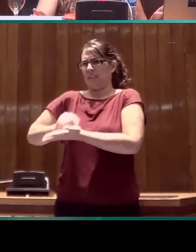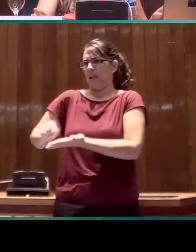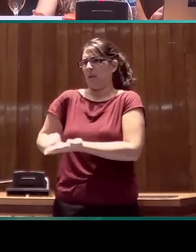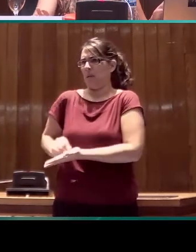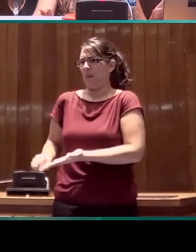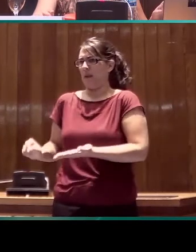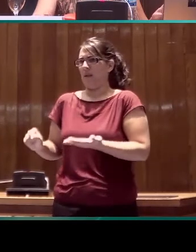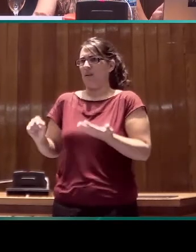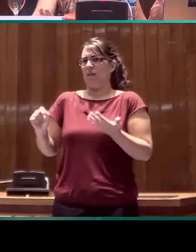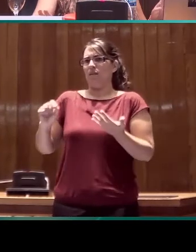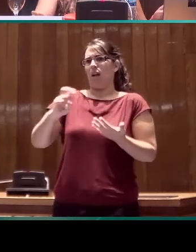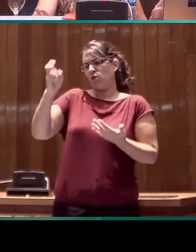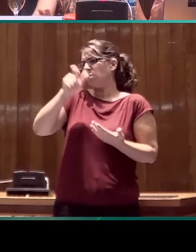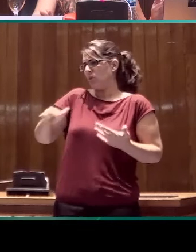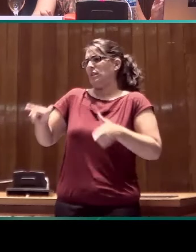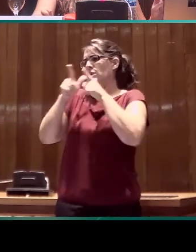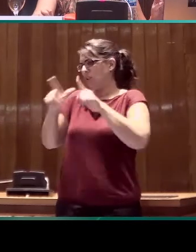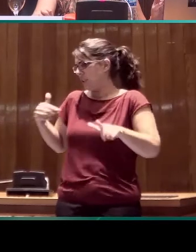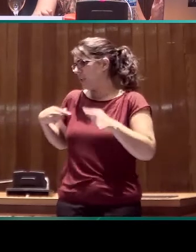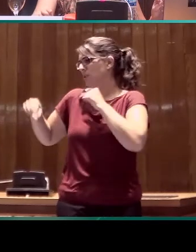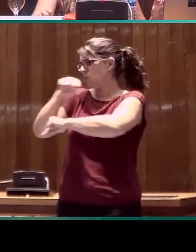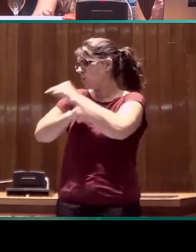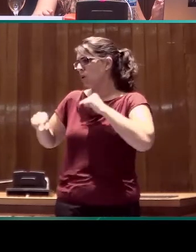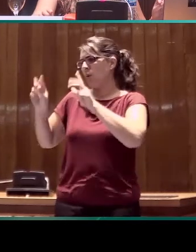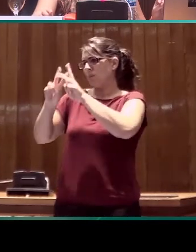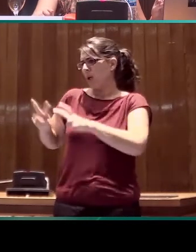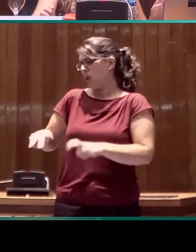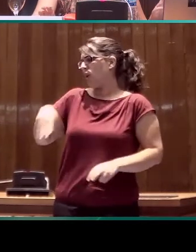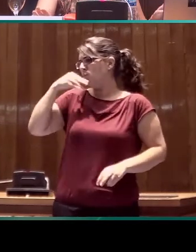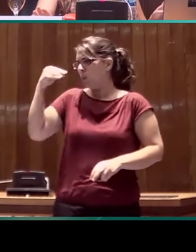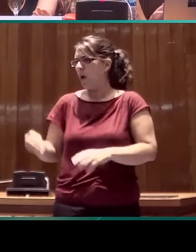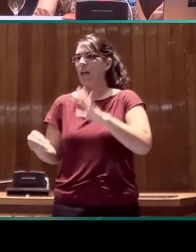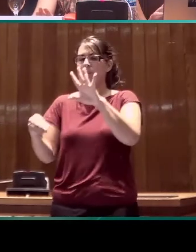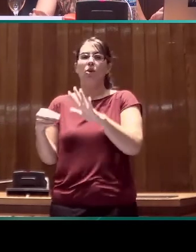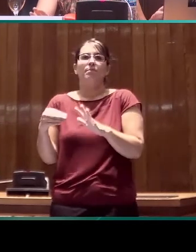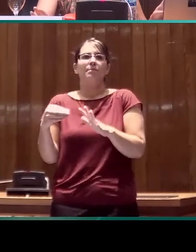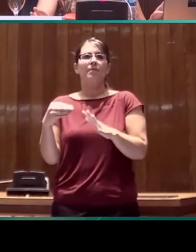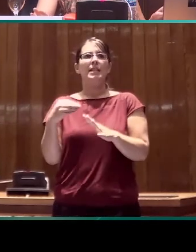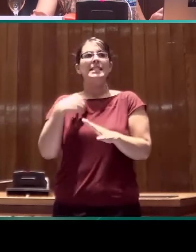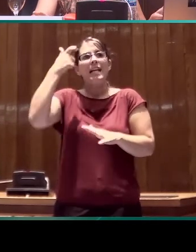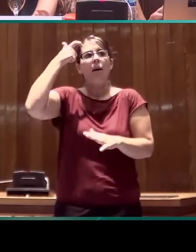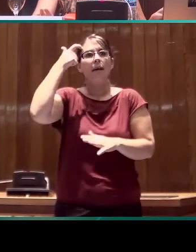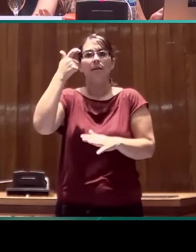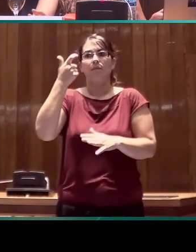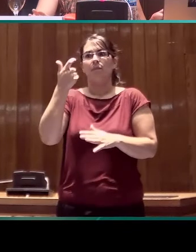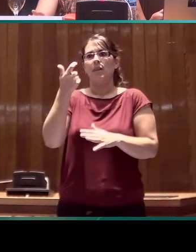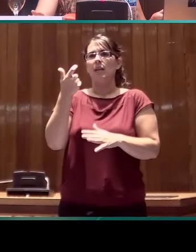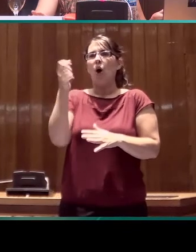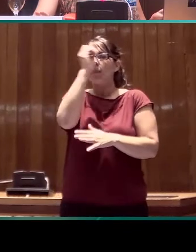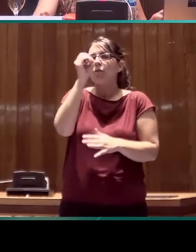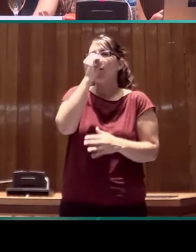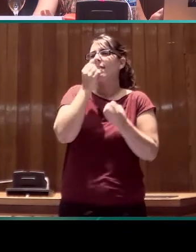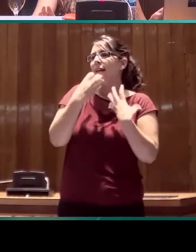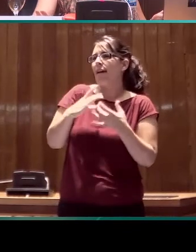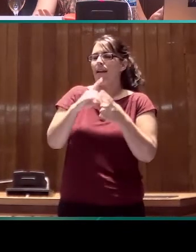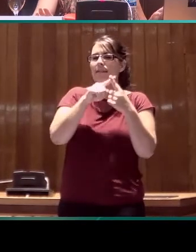han discutido y hay interesantísimas investigaciones. Simplemente, como se acaba el tiempo, me voy a